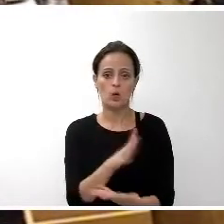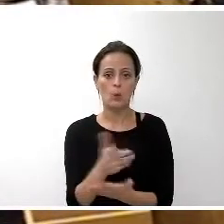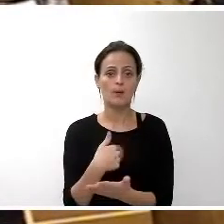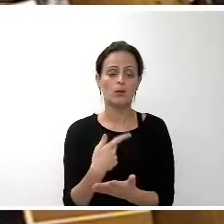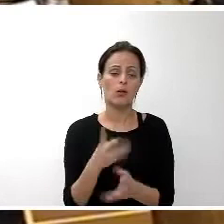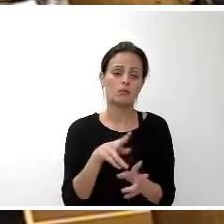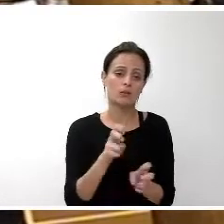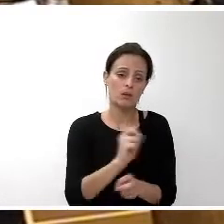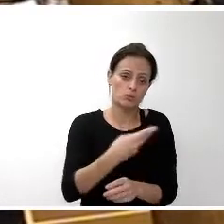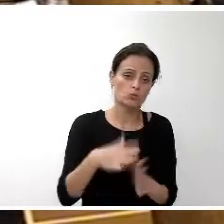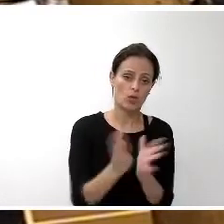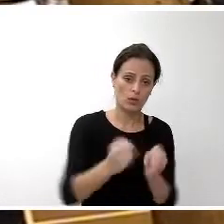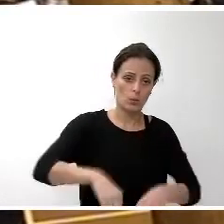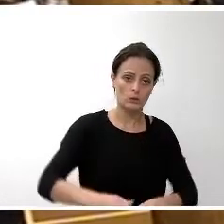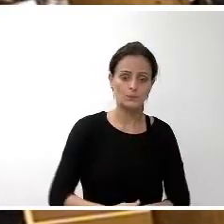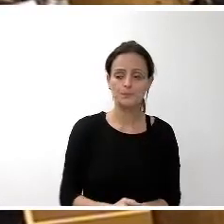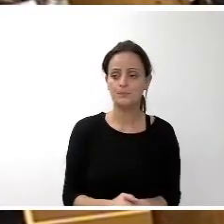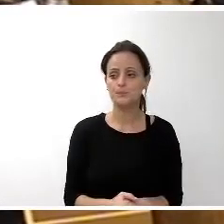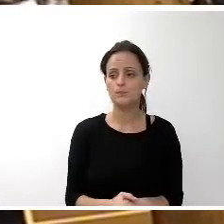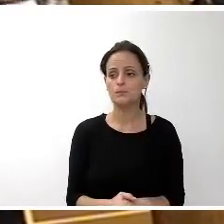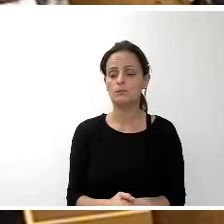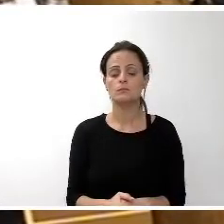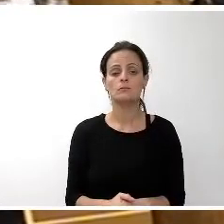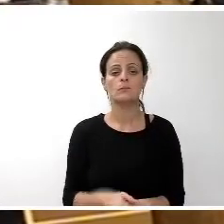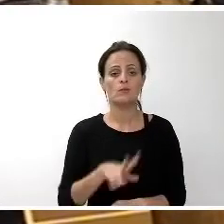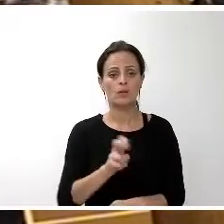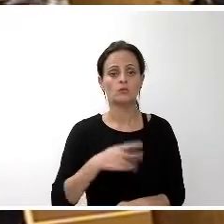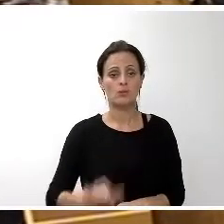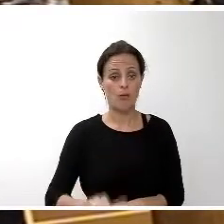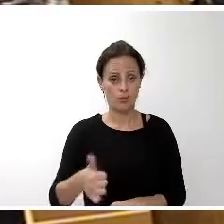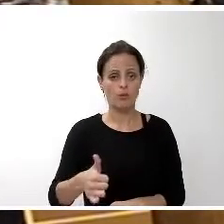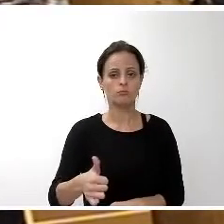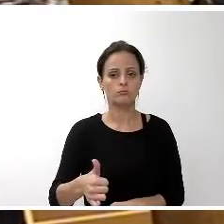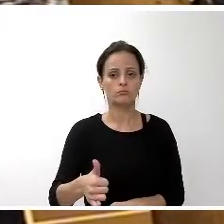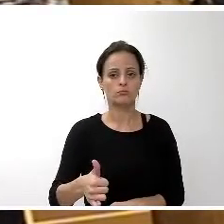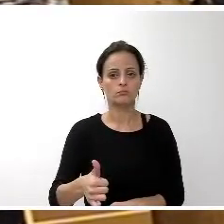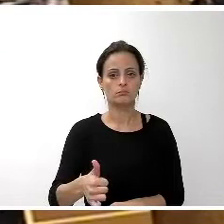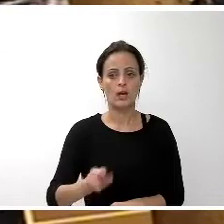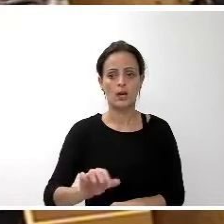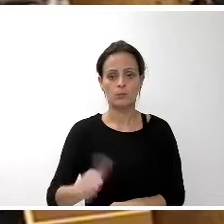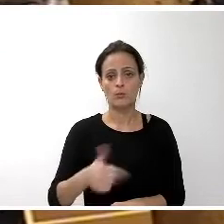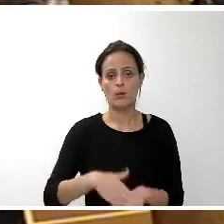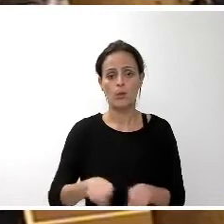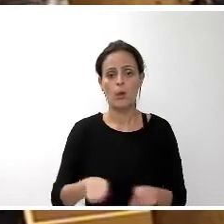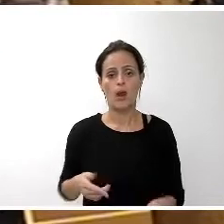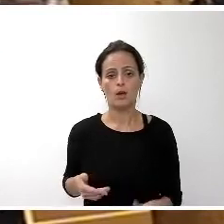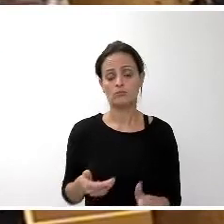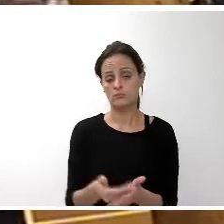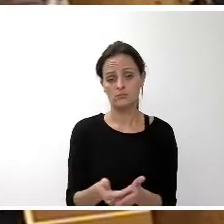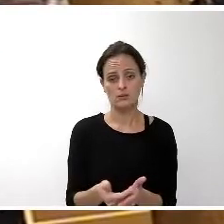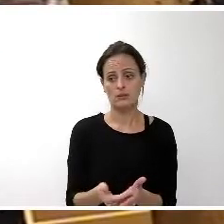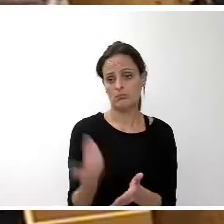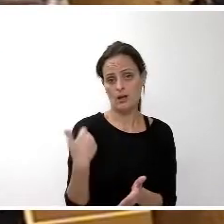enmienda, en este caso. De acuerdo, se aprueba, por tanto, con la enmienda que ha sido aprobada en comisión.